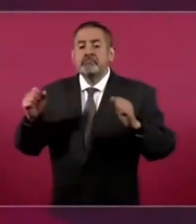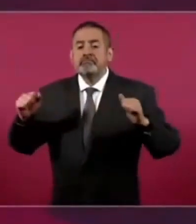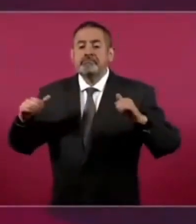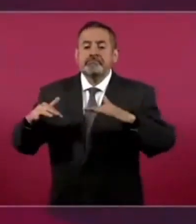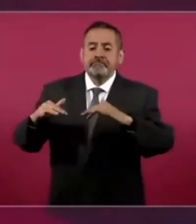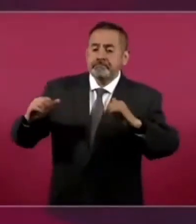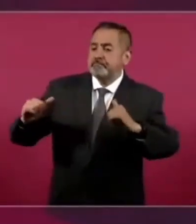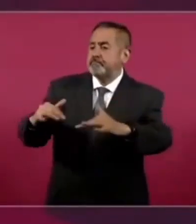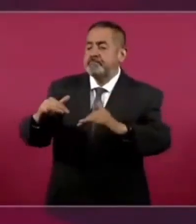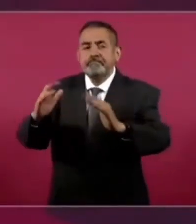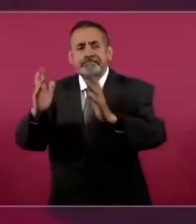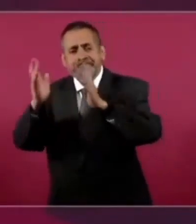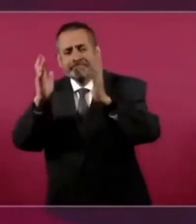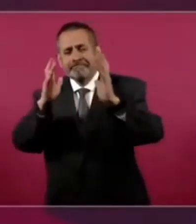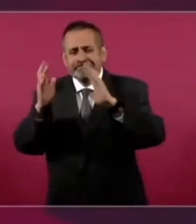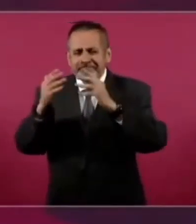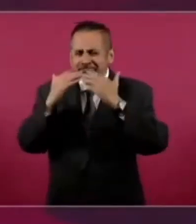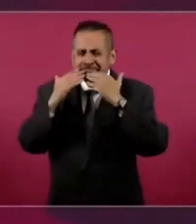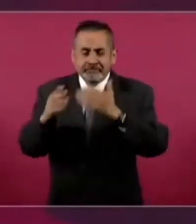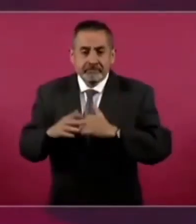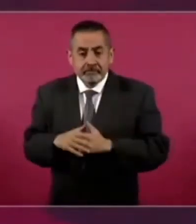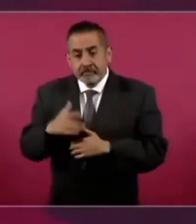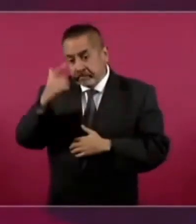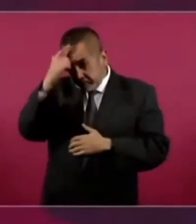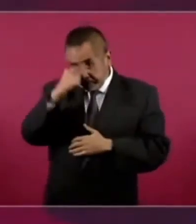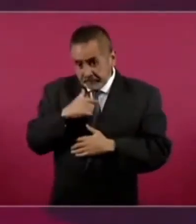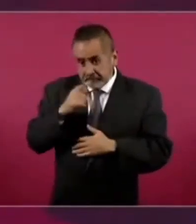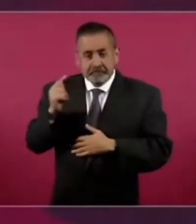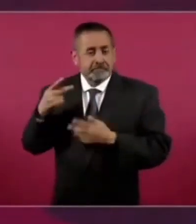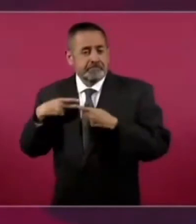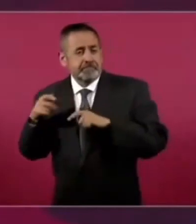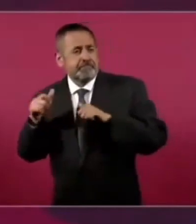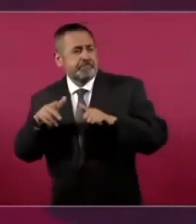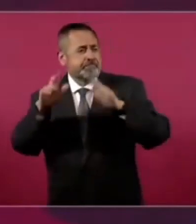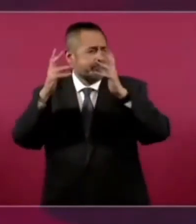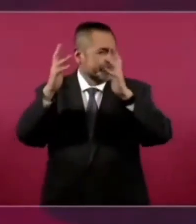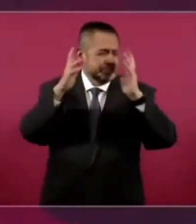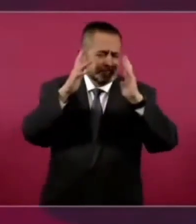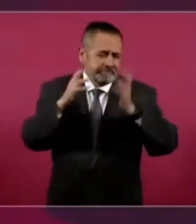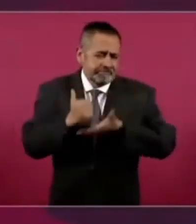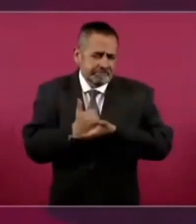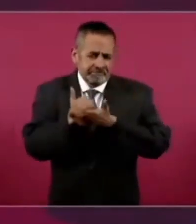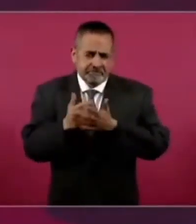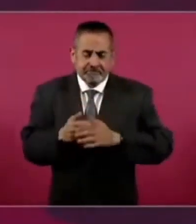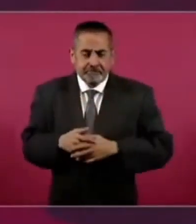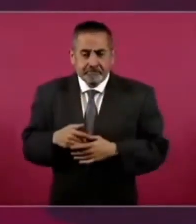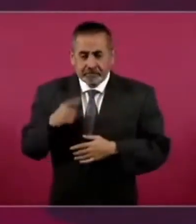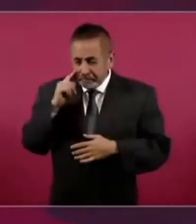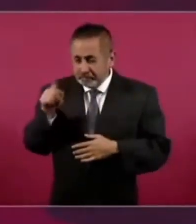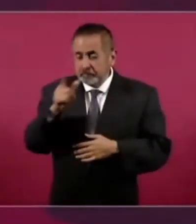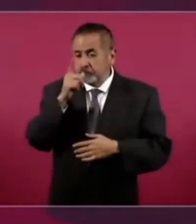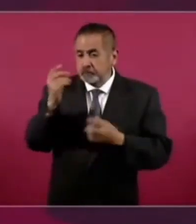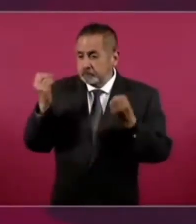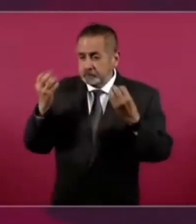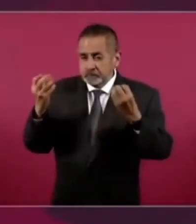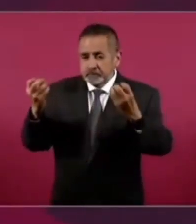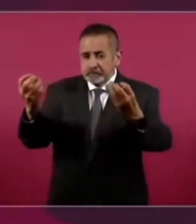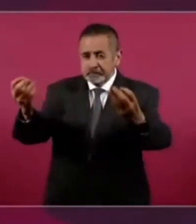hasta de noche serían las lucecitas.